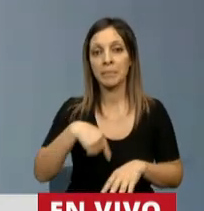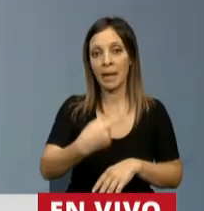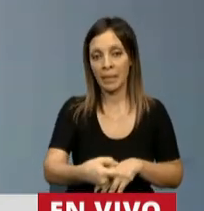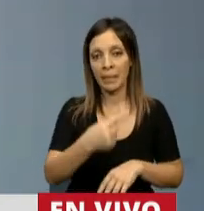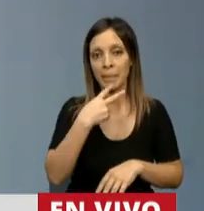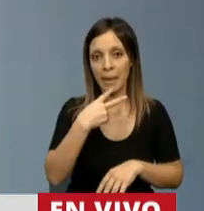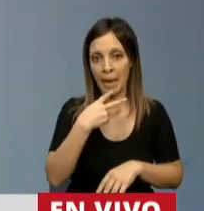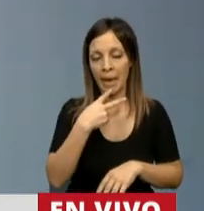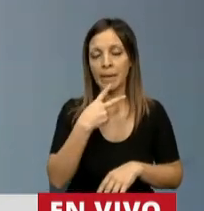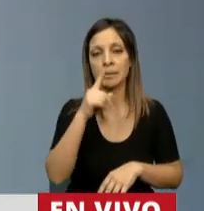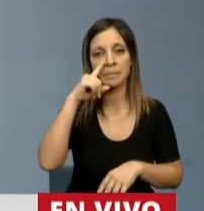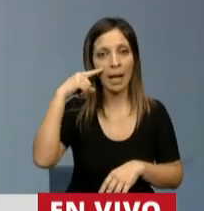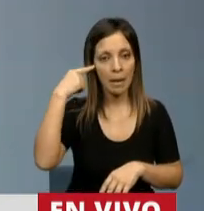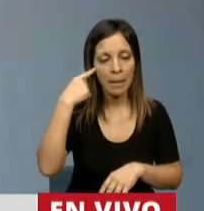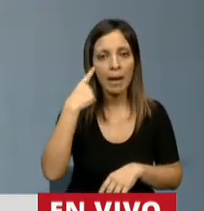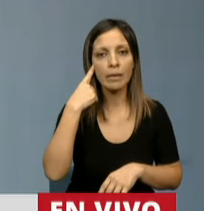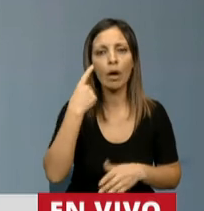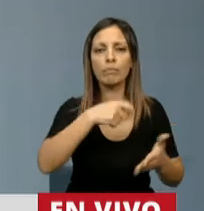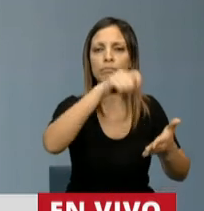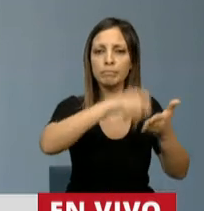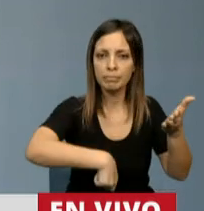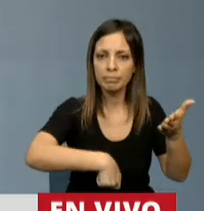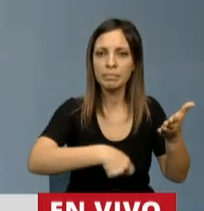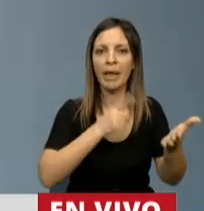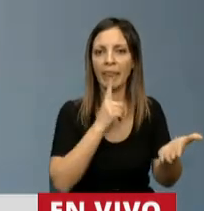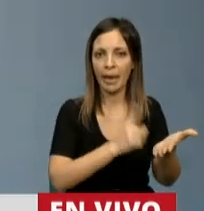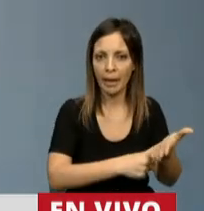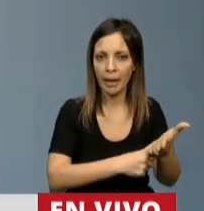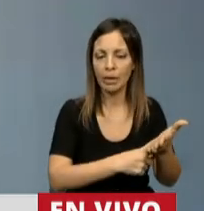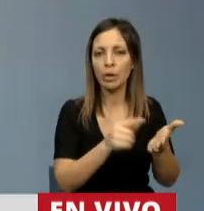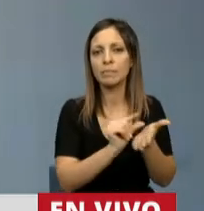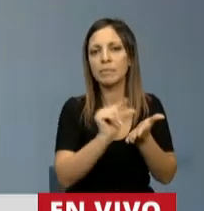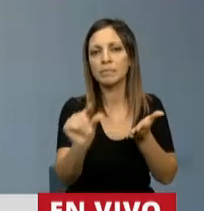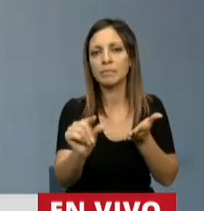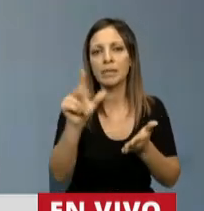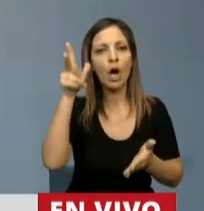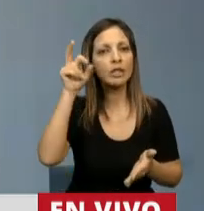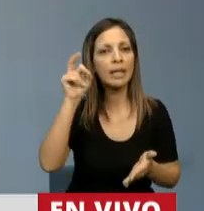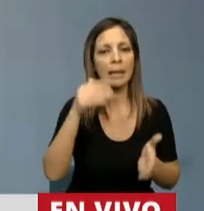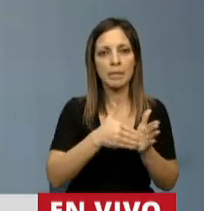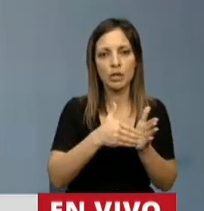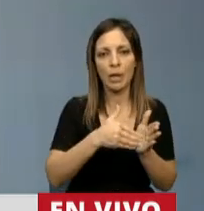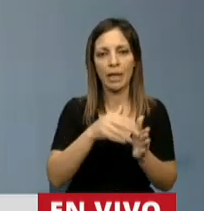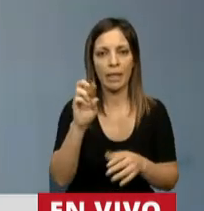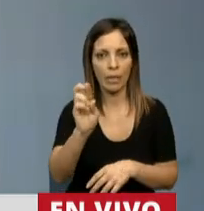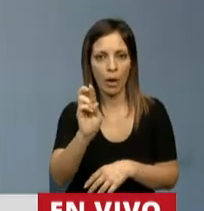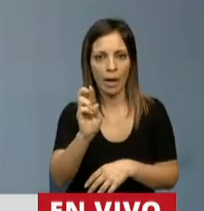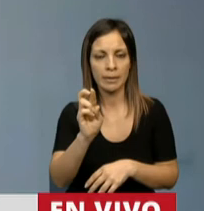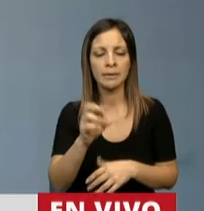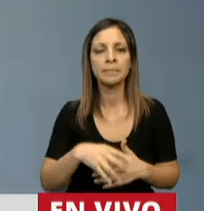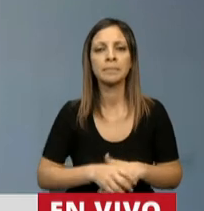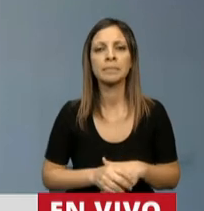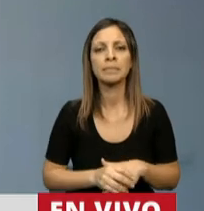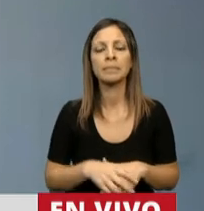nuestro presidente Alberto Fernández firmó un decreto por un crédito de 80 millones de dólares por el BID